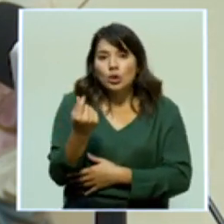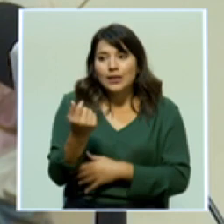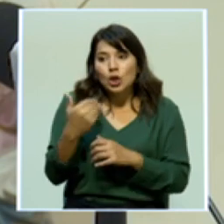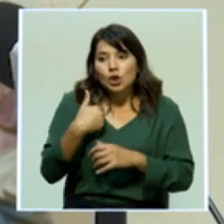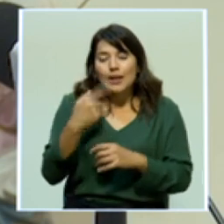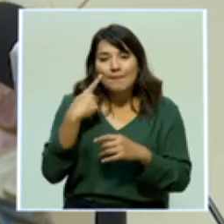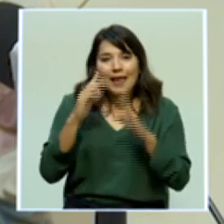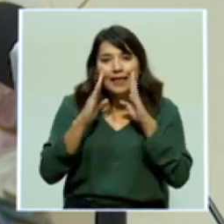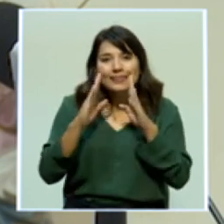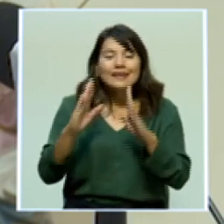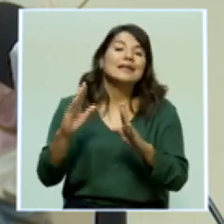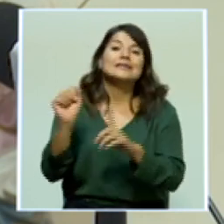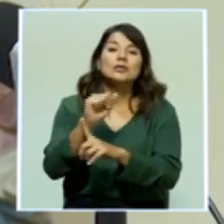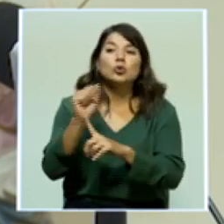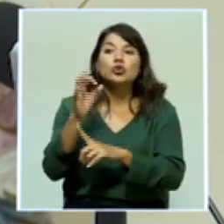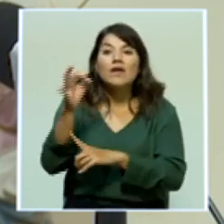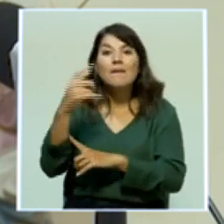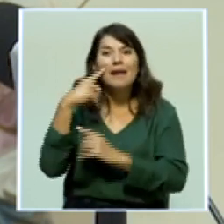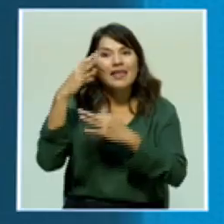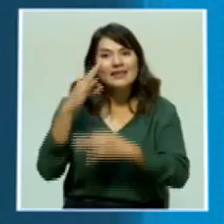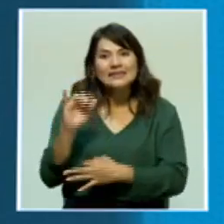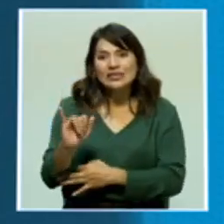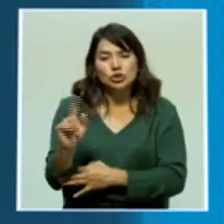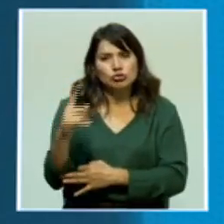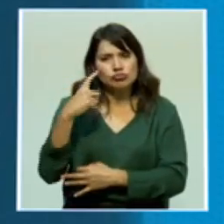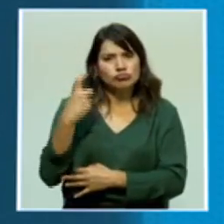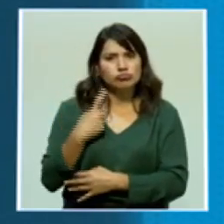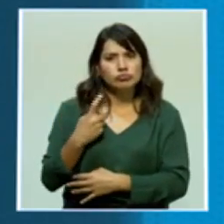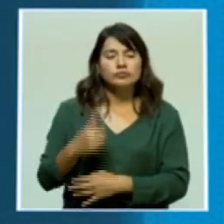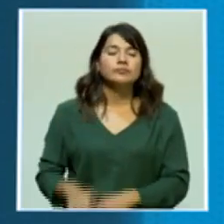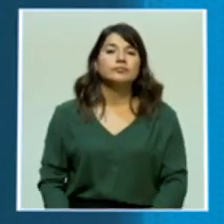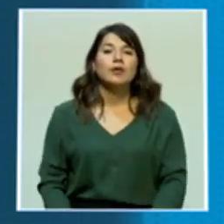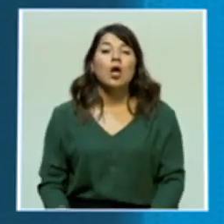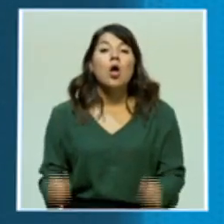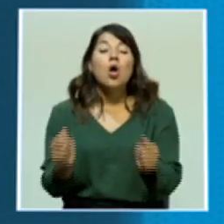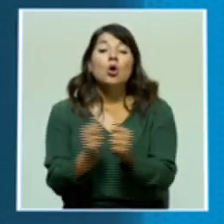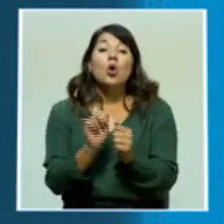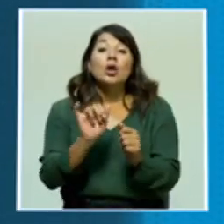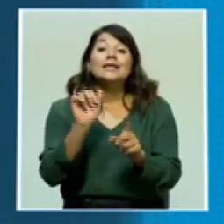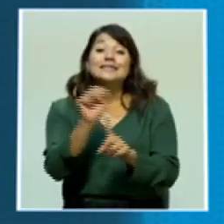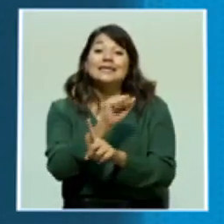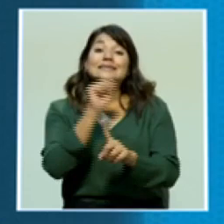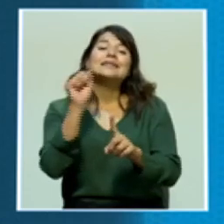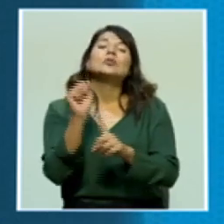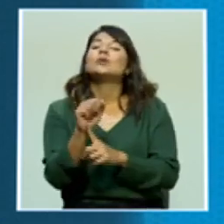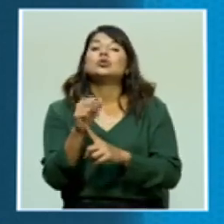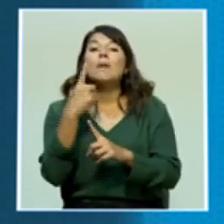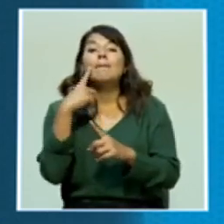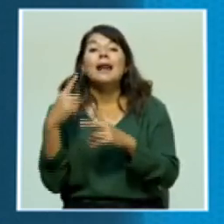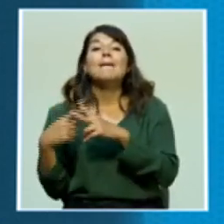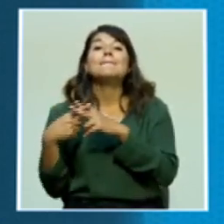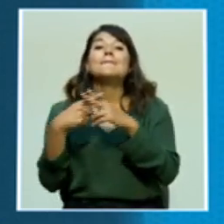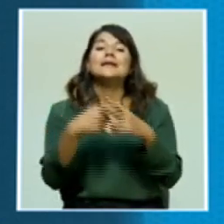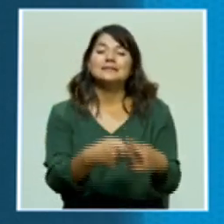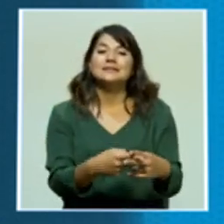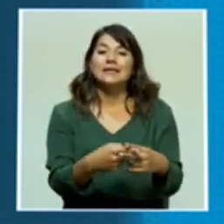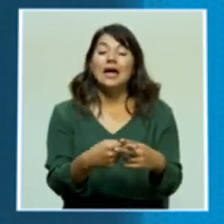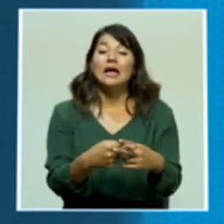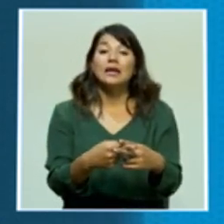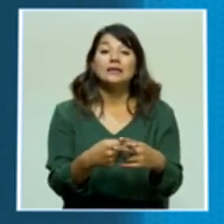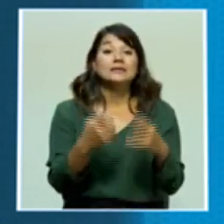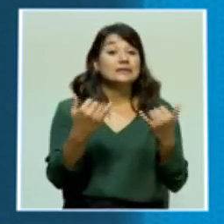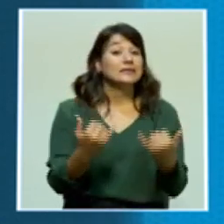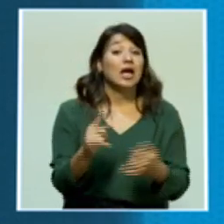tomar una decisión de la magnitud que se tomó. Con este panorama, la colocación de préstamos universitarios pasará de